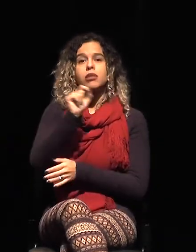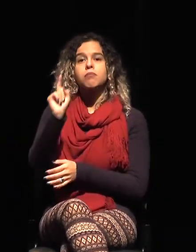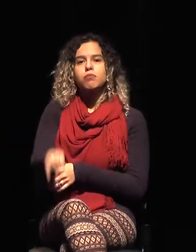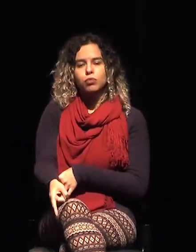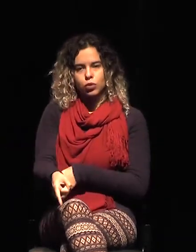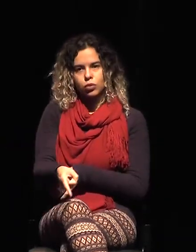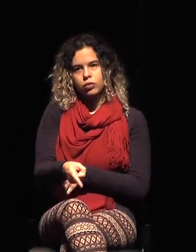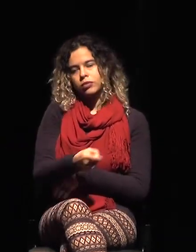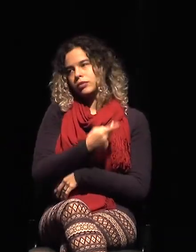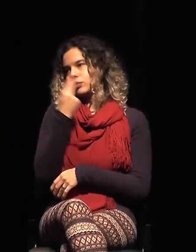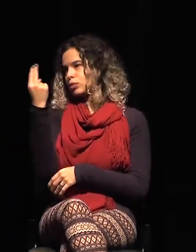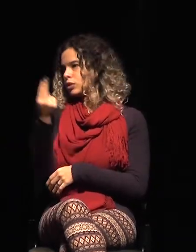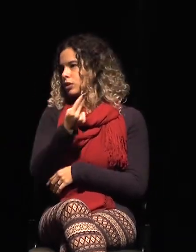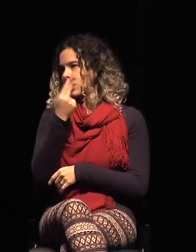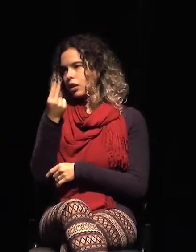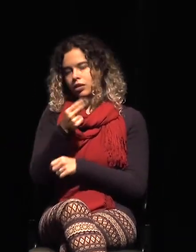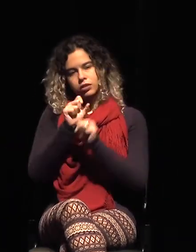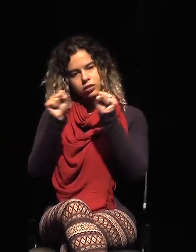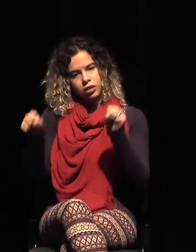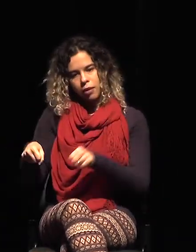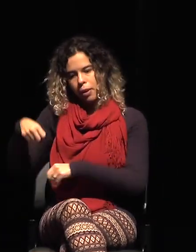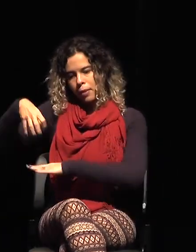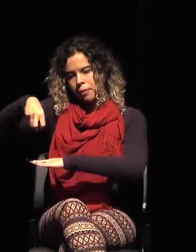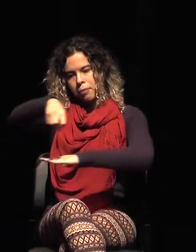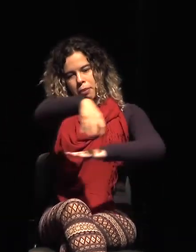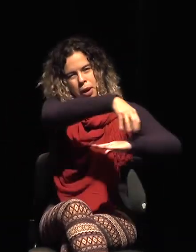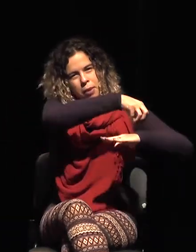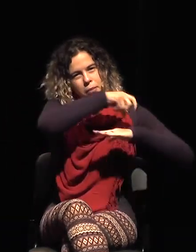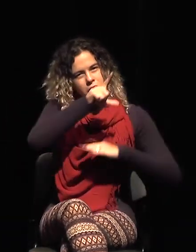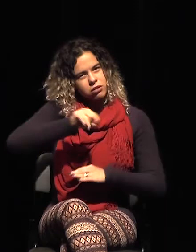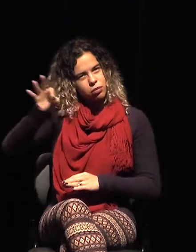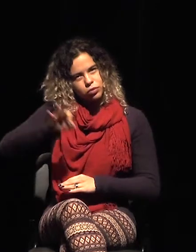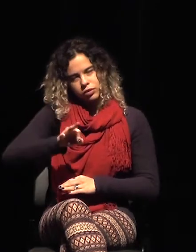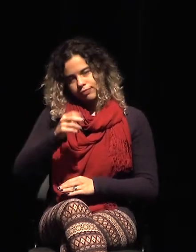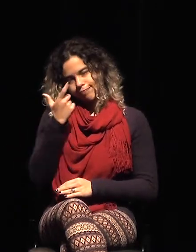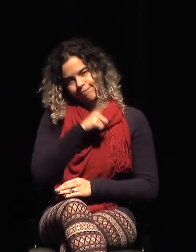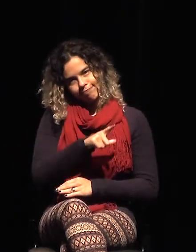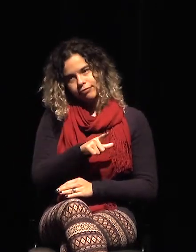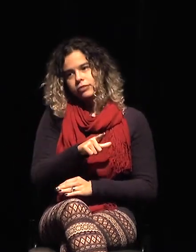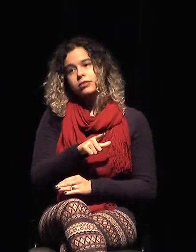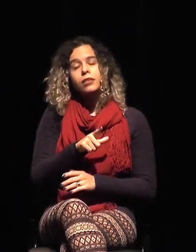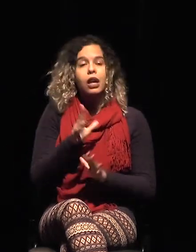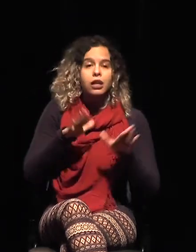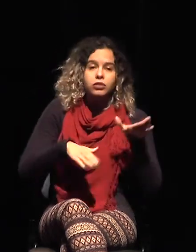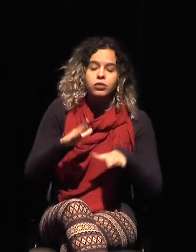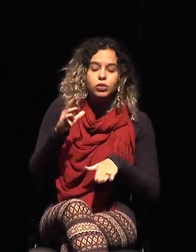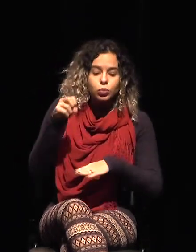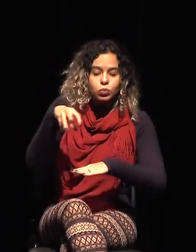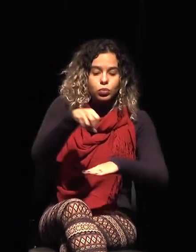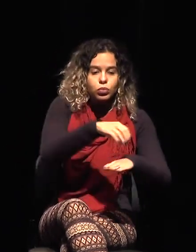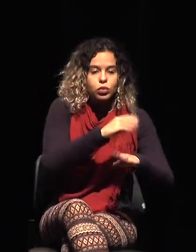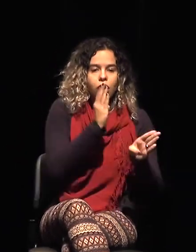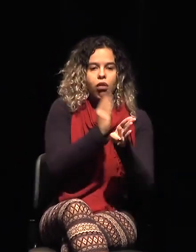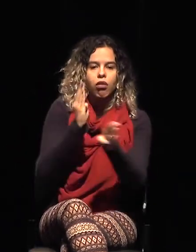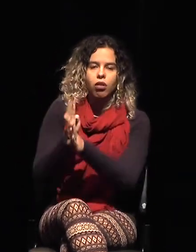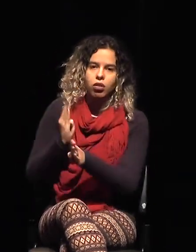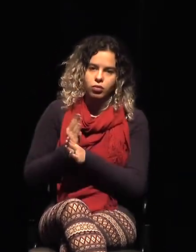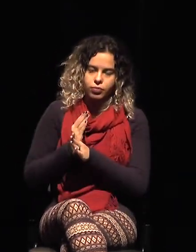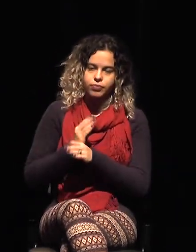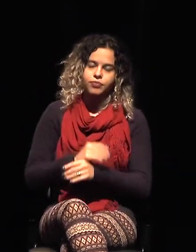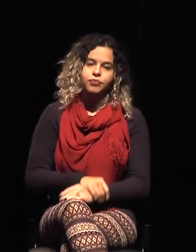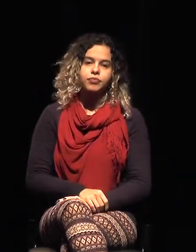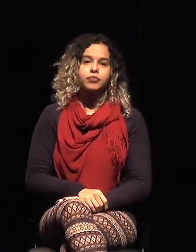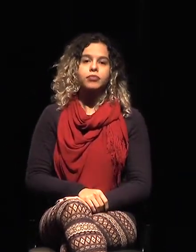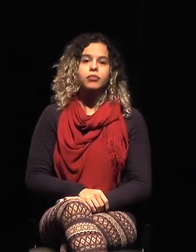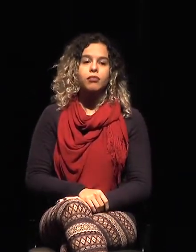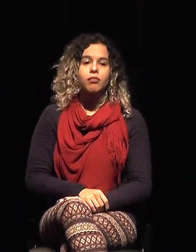el sistema lo identifique todo. Y ahí puede ocurrir algún tipo de delito. En las remesas expresas es a través